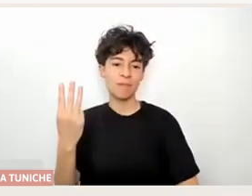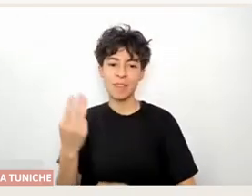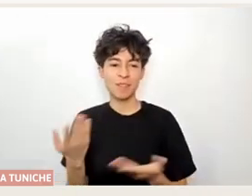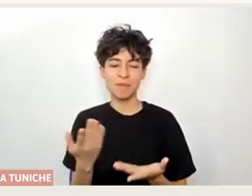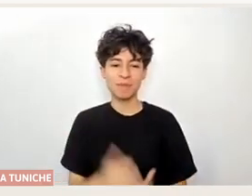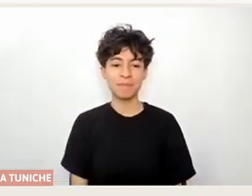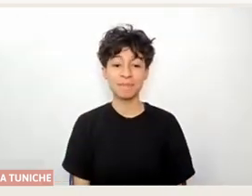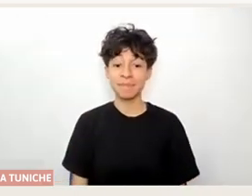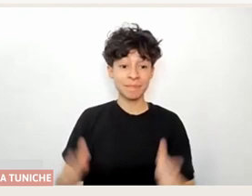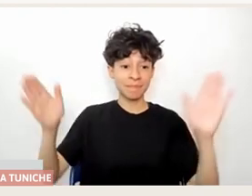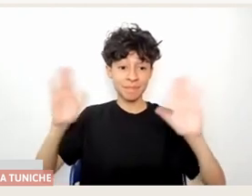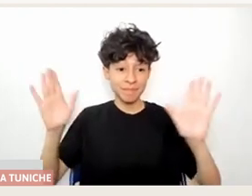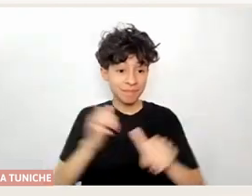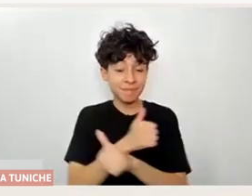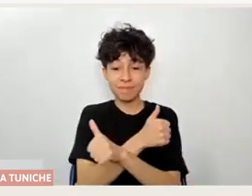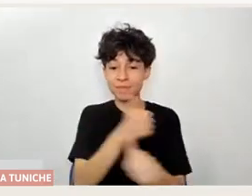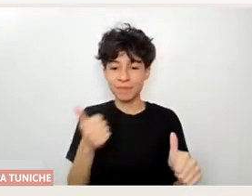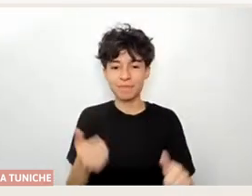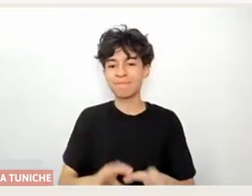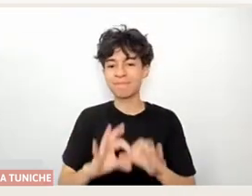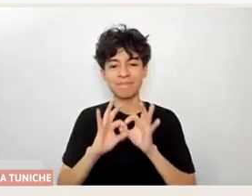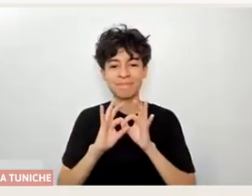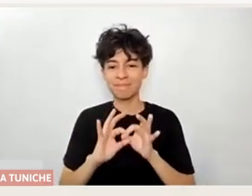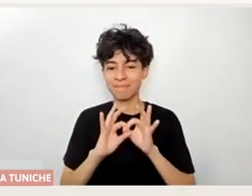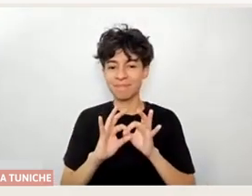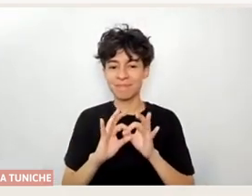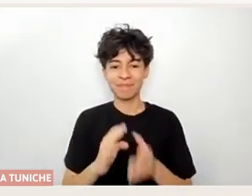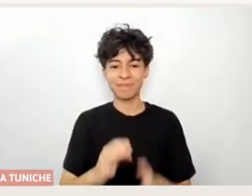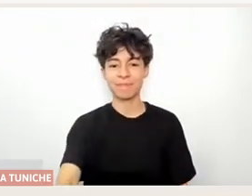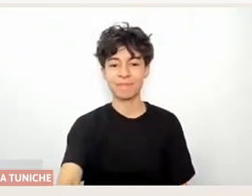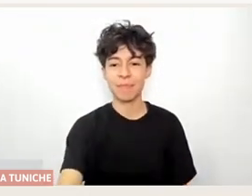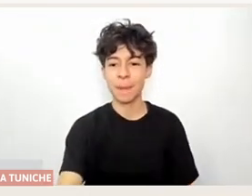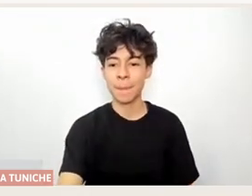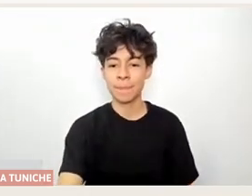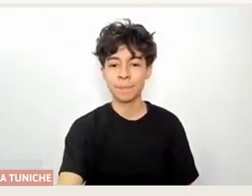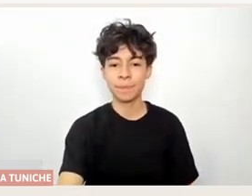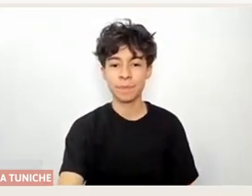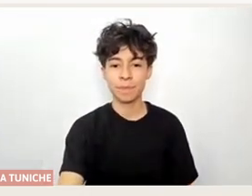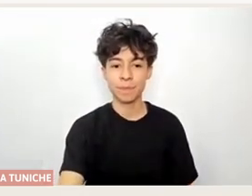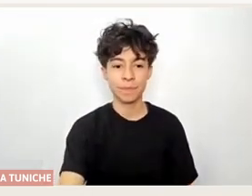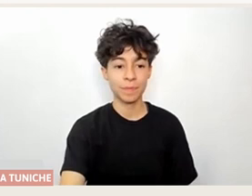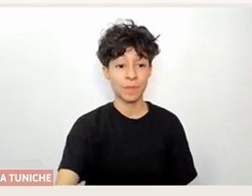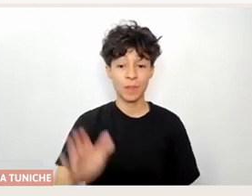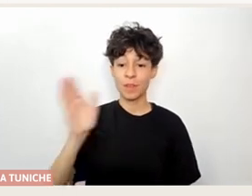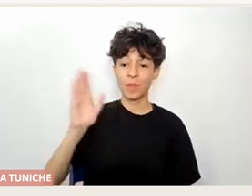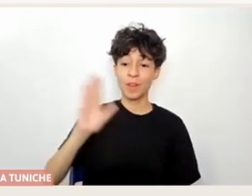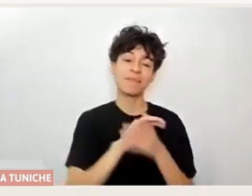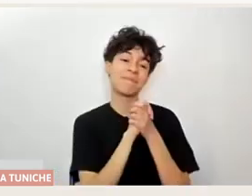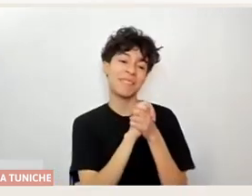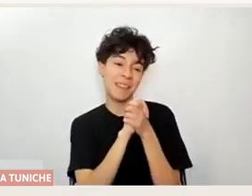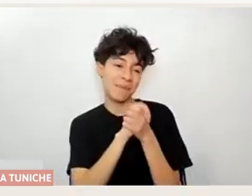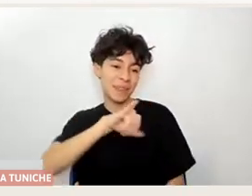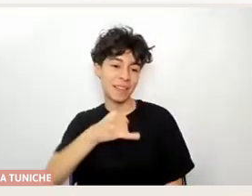Hola Bárbara, hola a todos, todas, todes. Muchas gracias por esa presentación. Hola Josefa, amiga de larga,